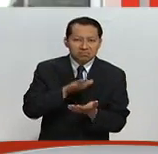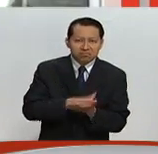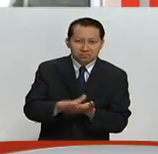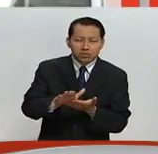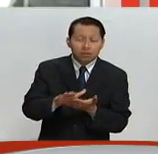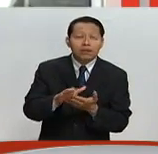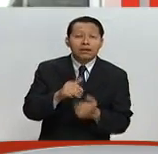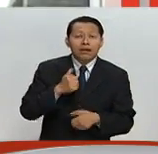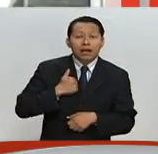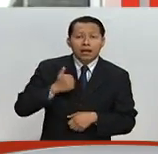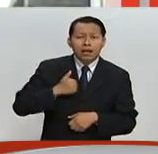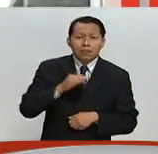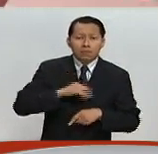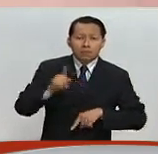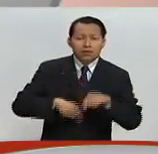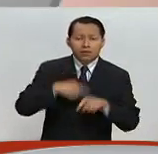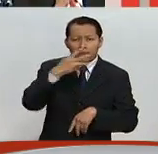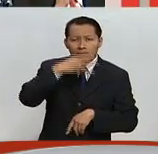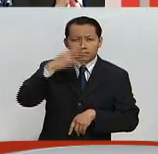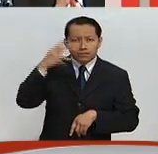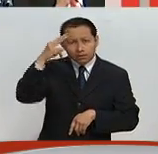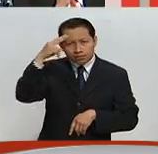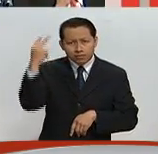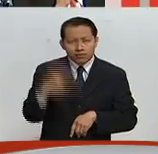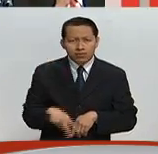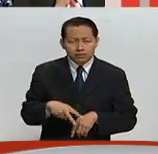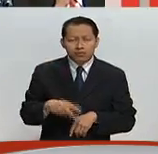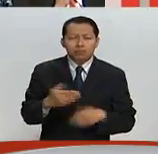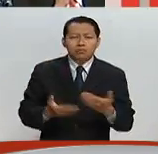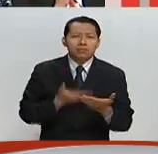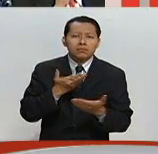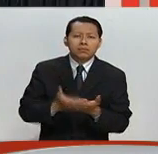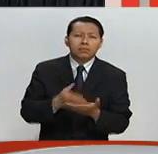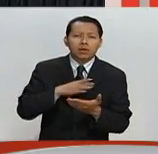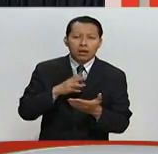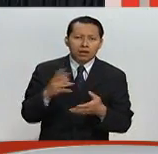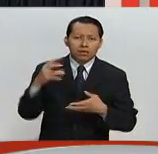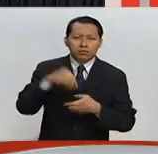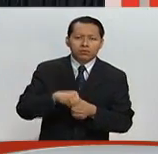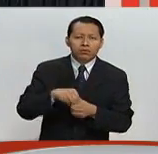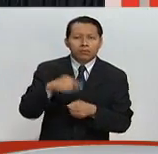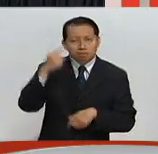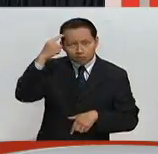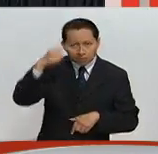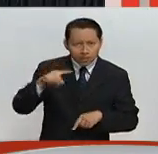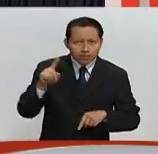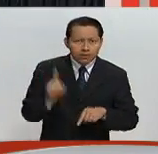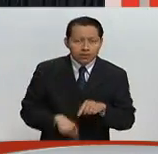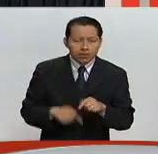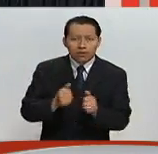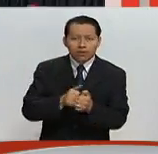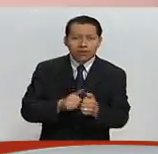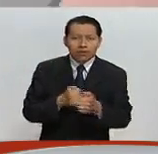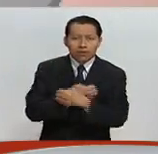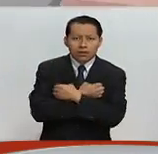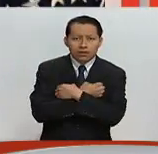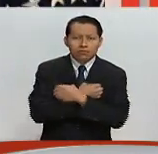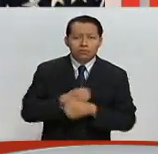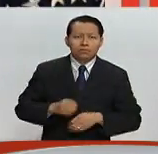eliminar visas a los mexicanos. Presentan estrategia nacional de inclusión para abatir el rezago educativo.